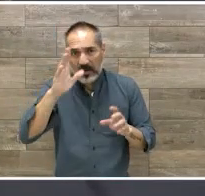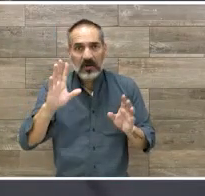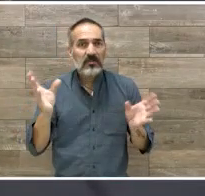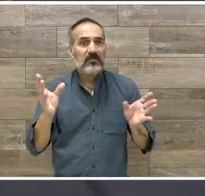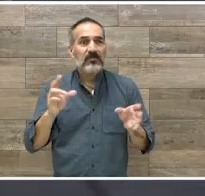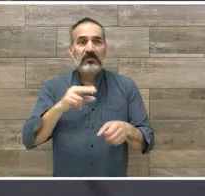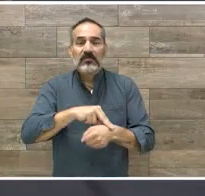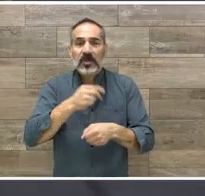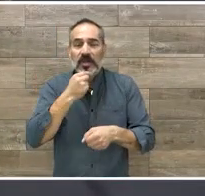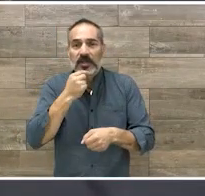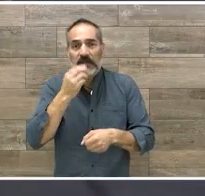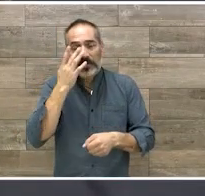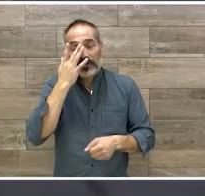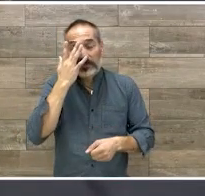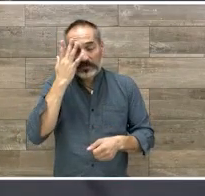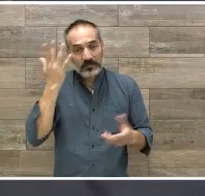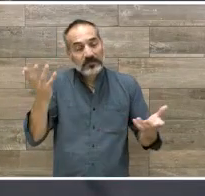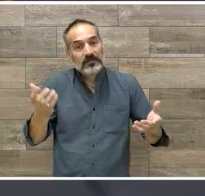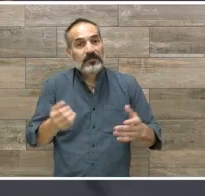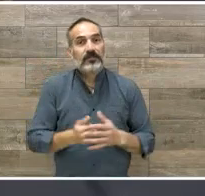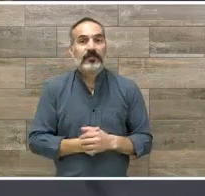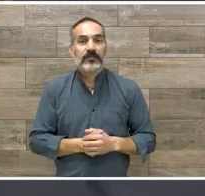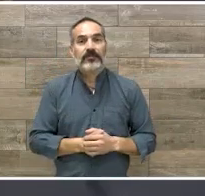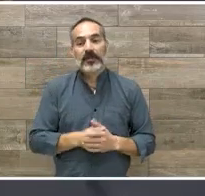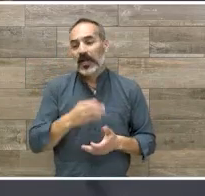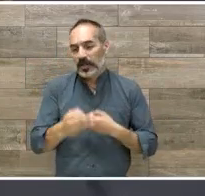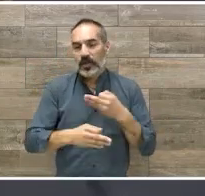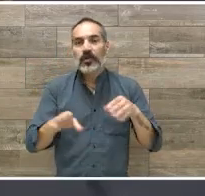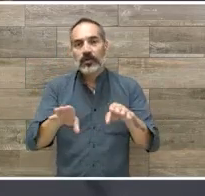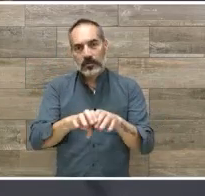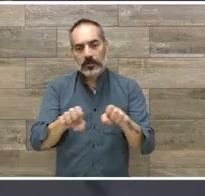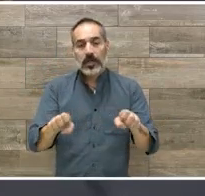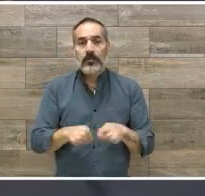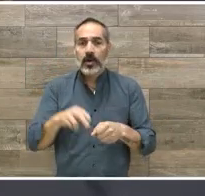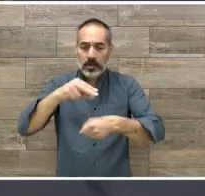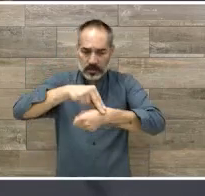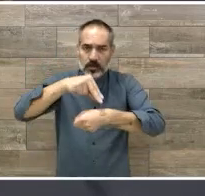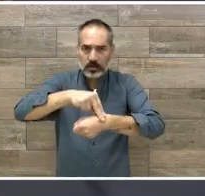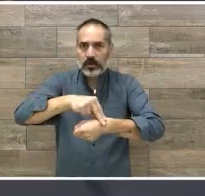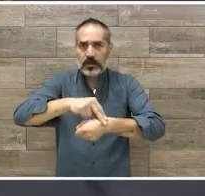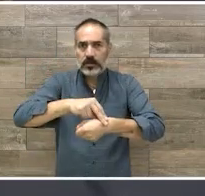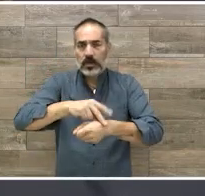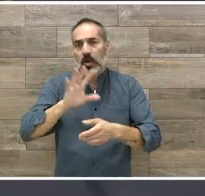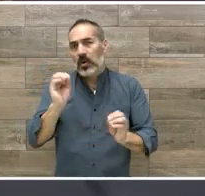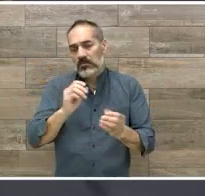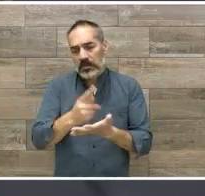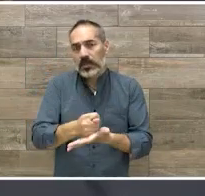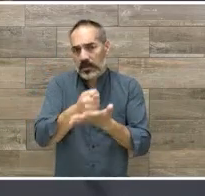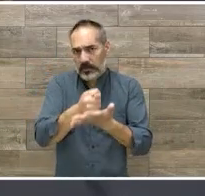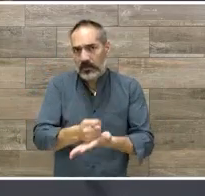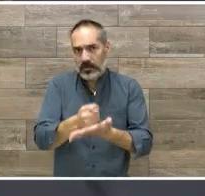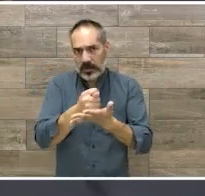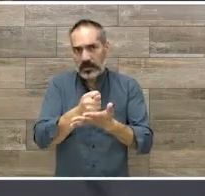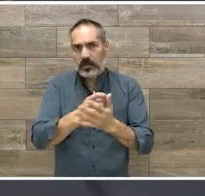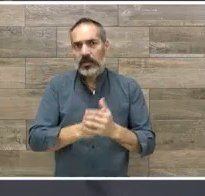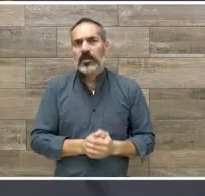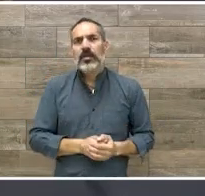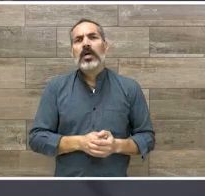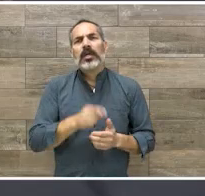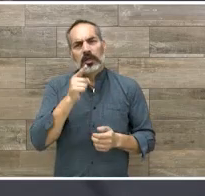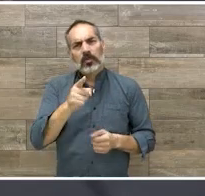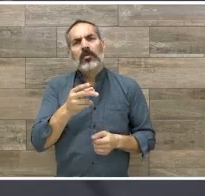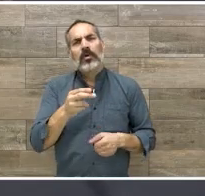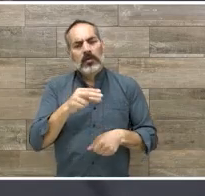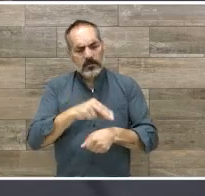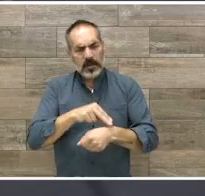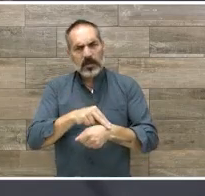pelear y decir, después de todo, somos un equipo. Entonces, si tú como médico especialista en algo detectas